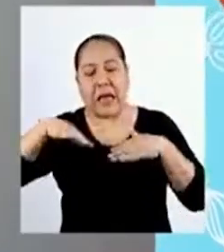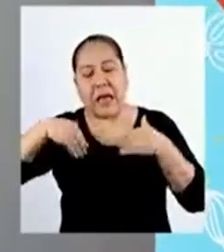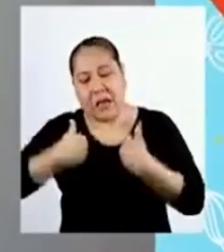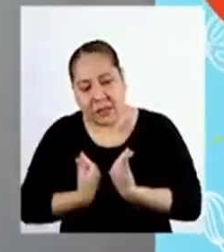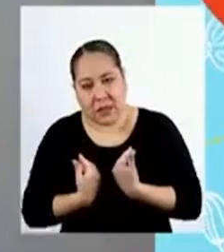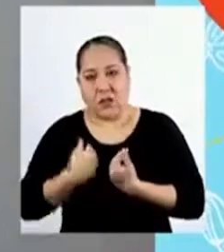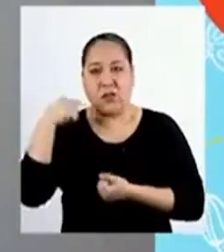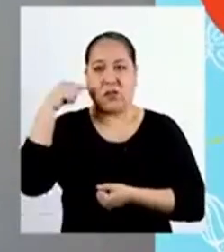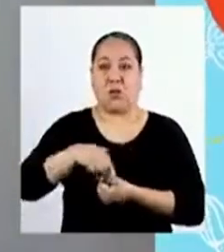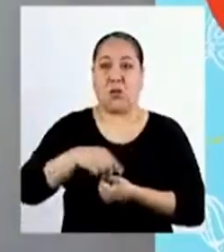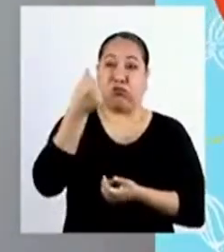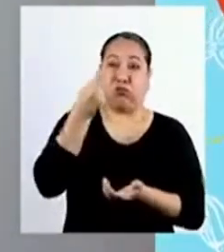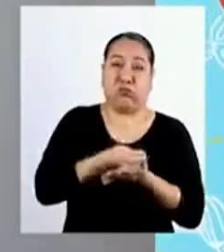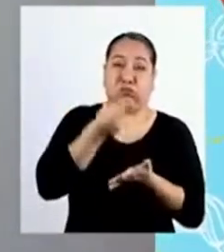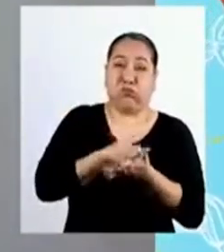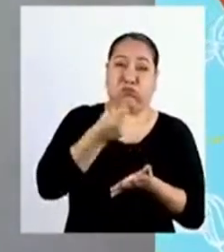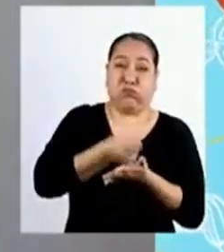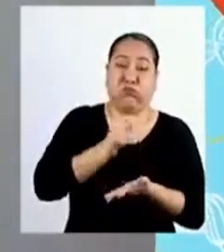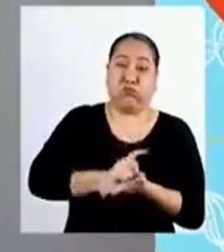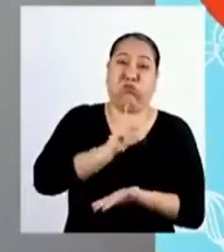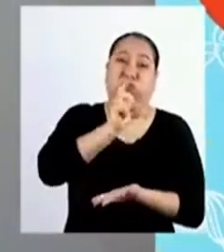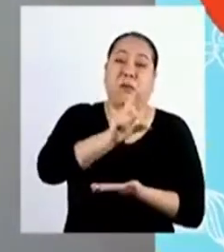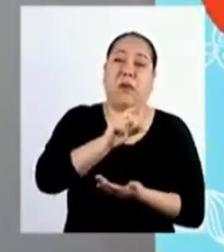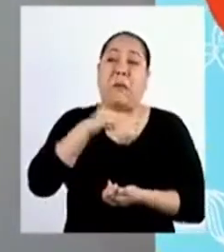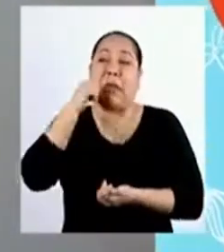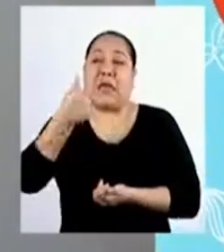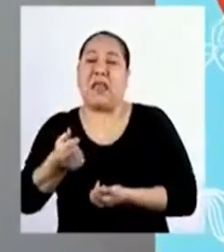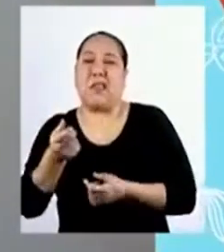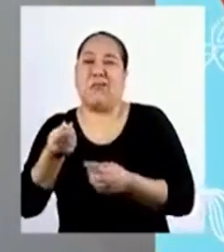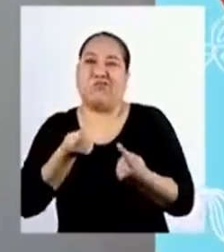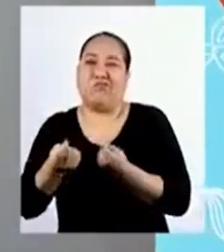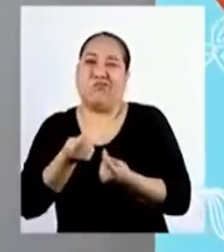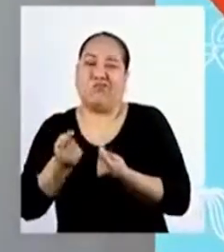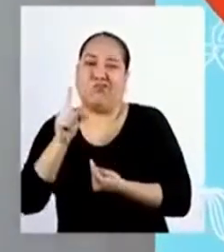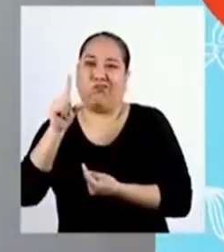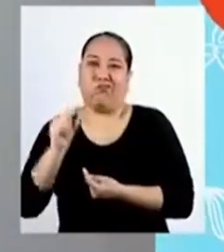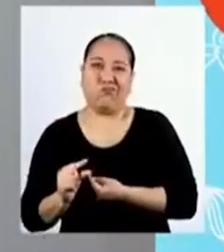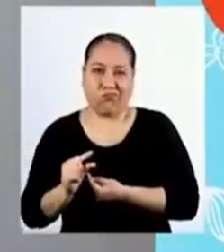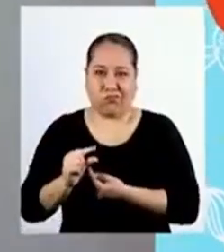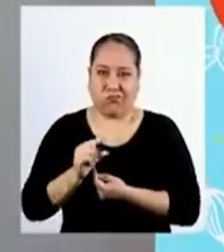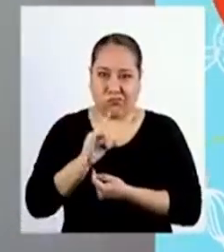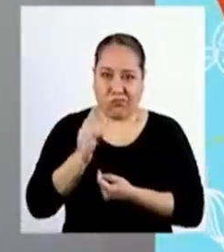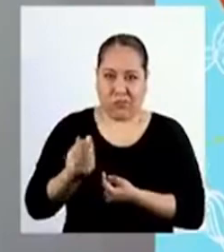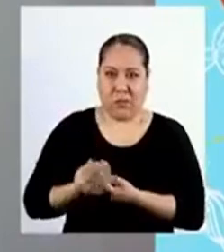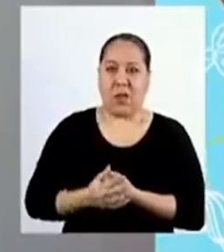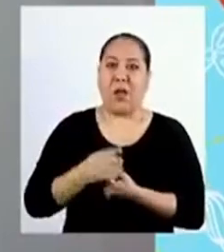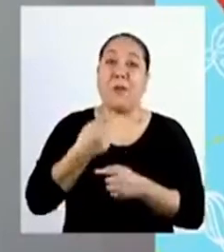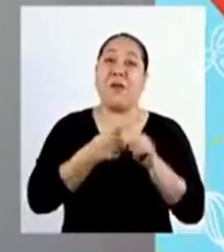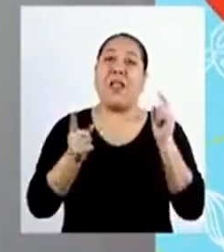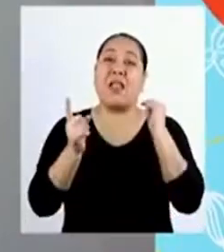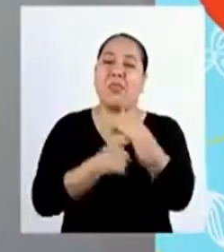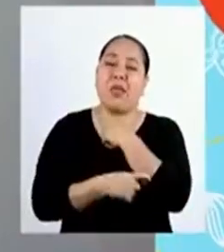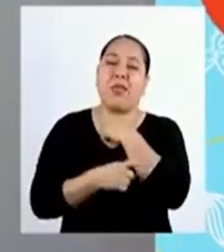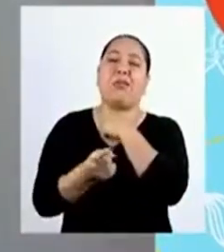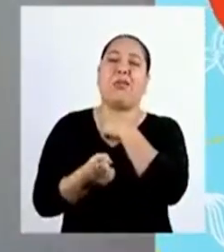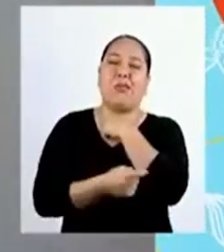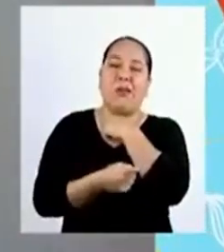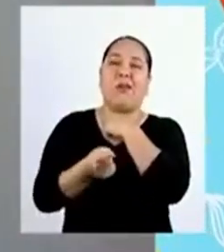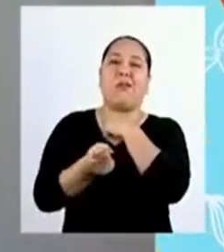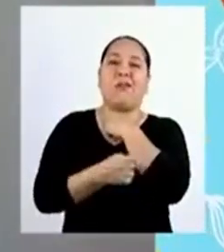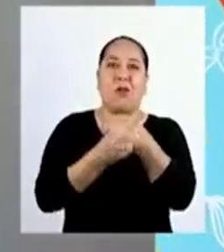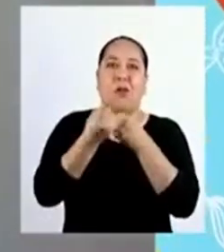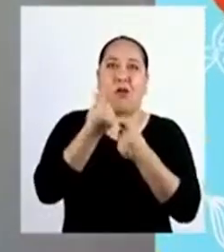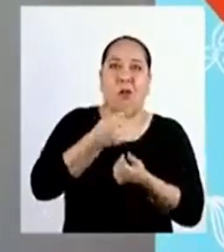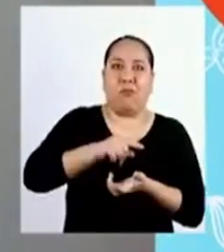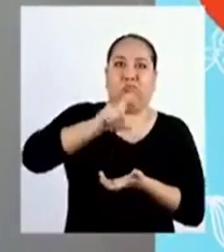gasto mucho Mañana tendré que ajustarme Y gastar menos El riesgo Es que a veces caemos En la tentación De gastar